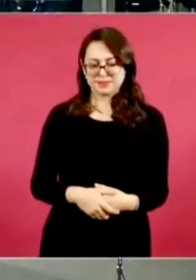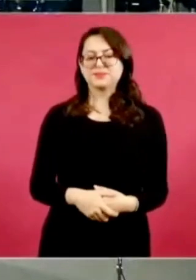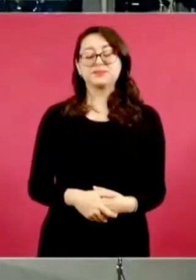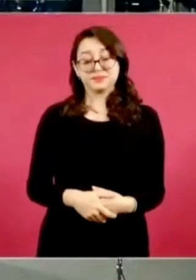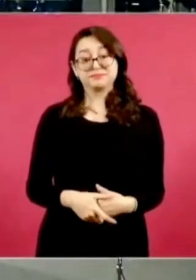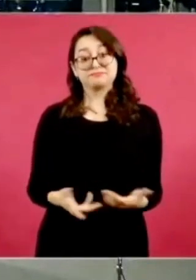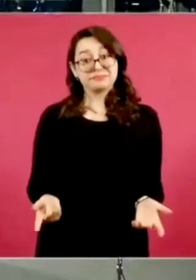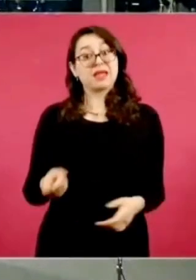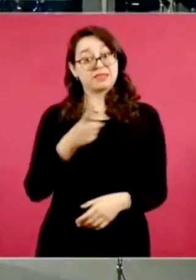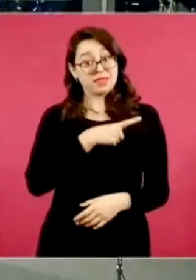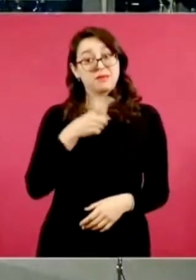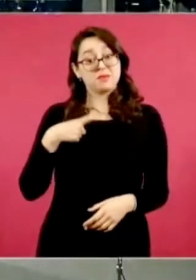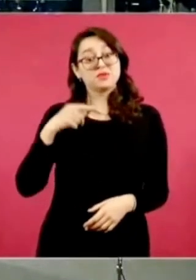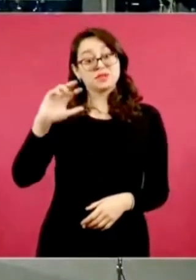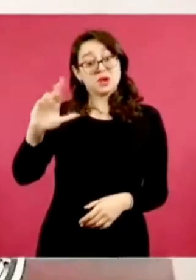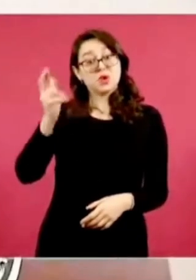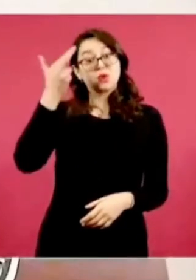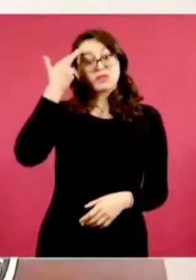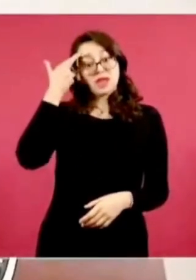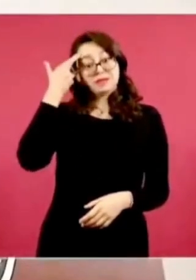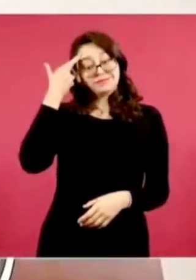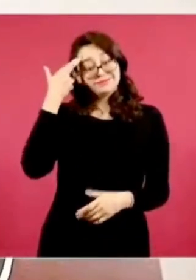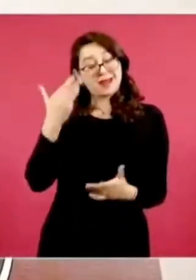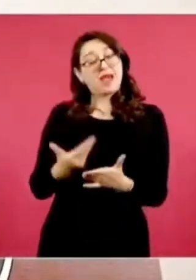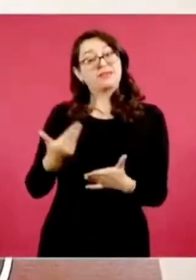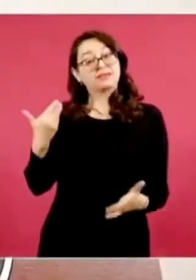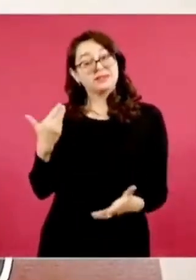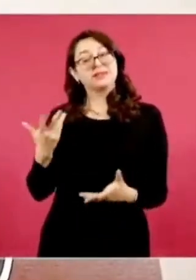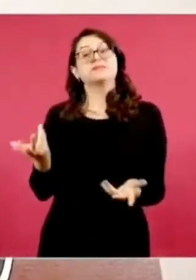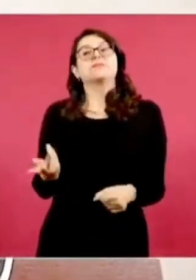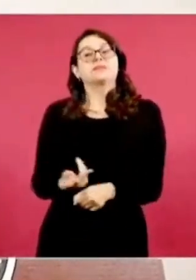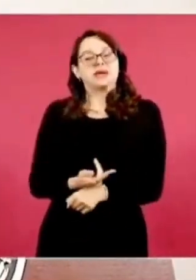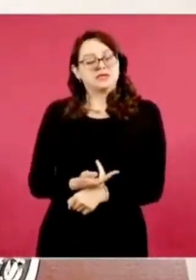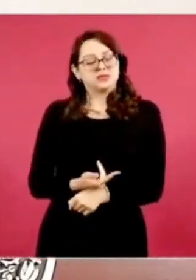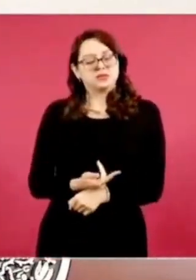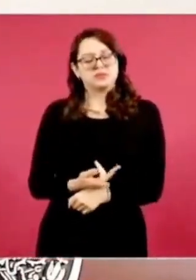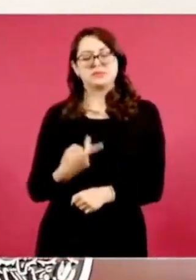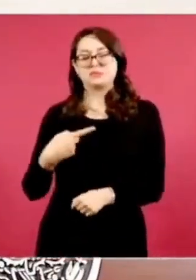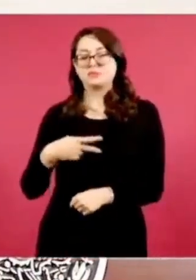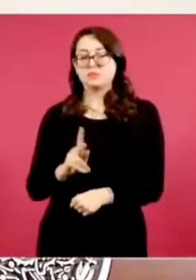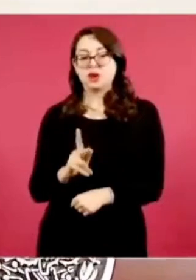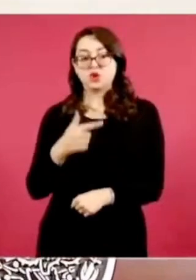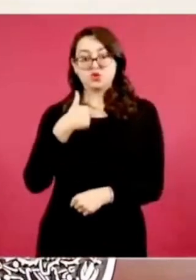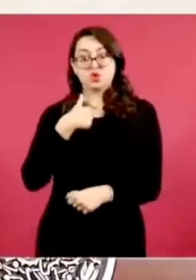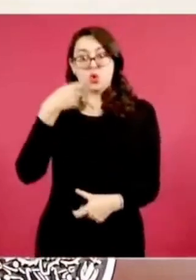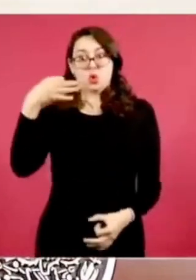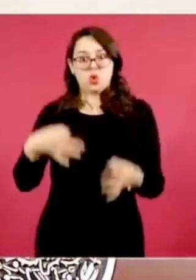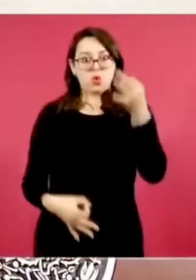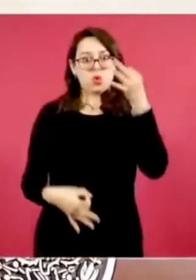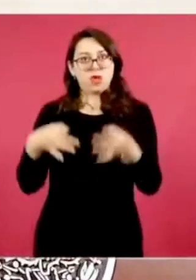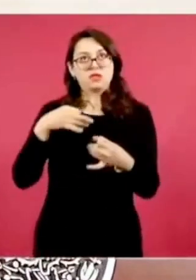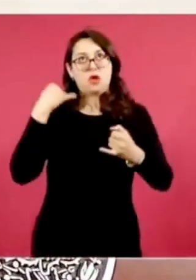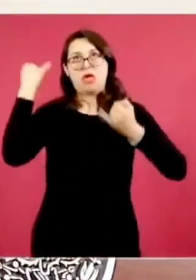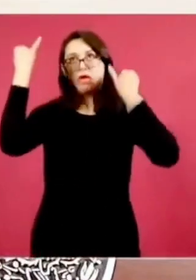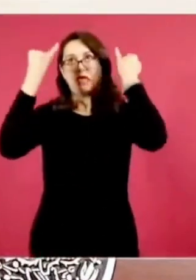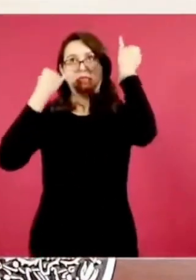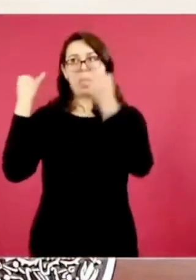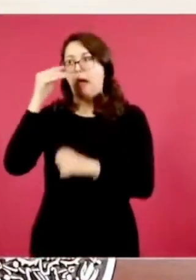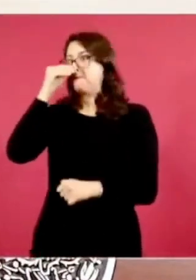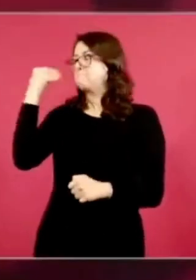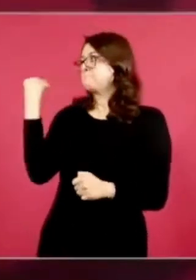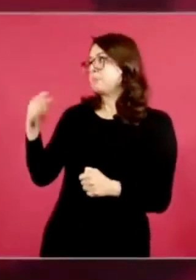pero no quiero hacer un juicio sumario, ligero,